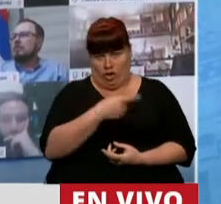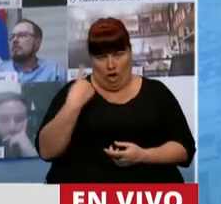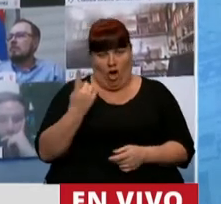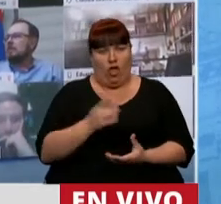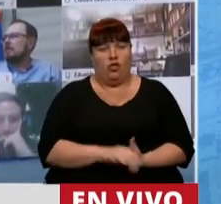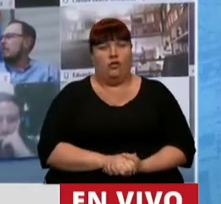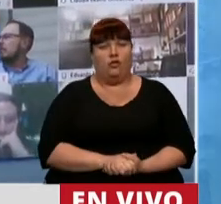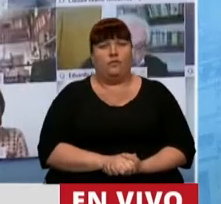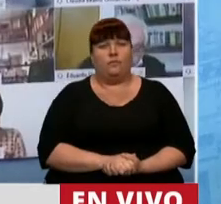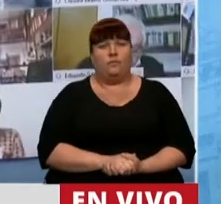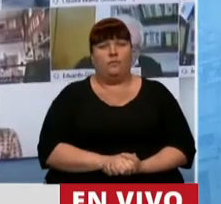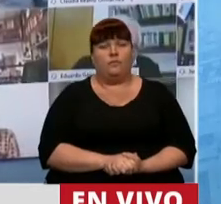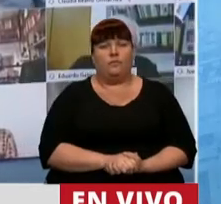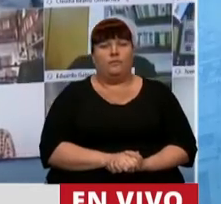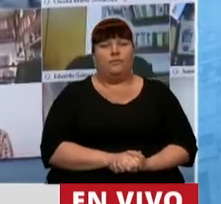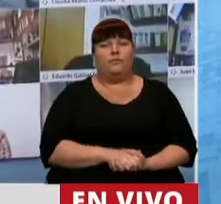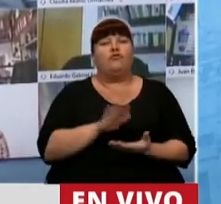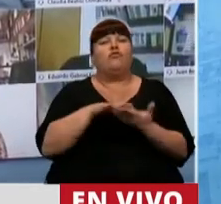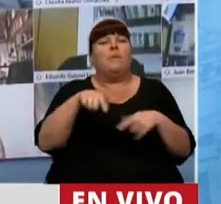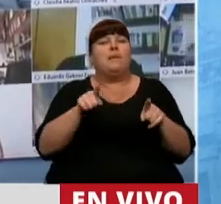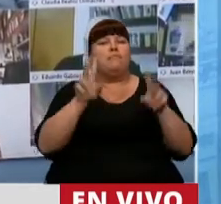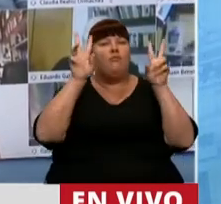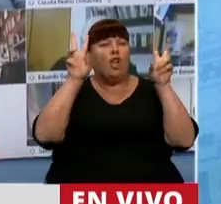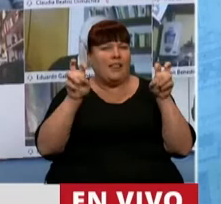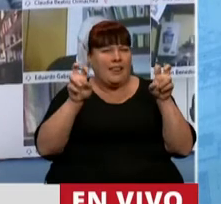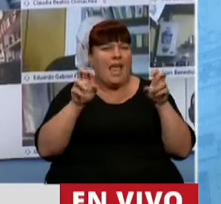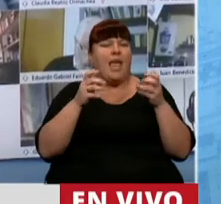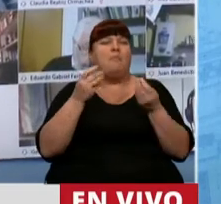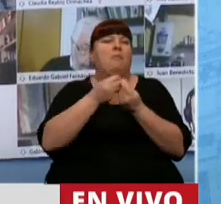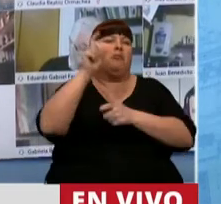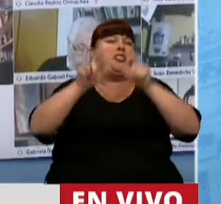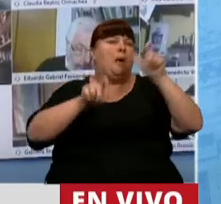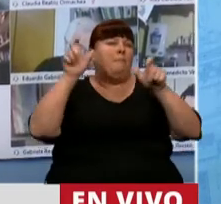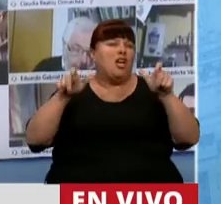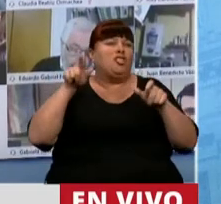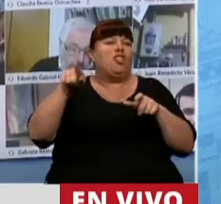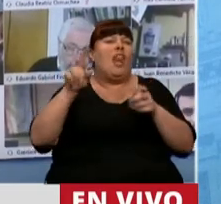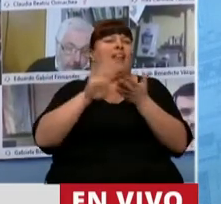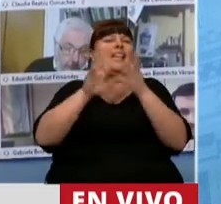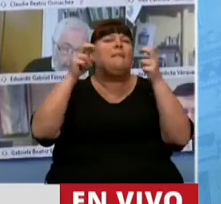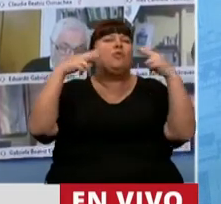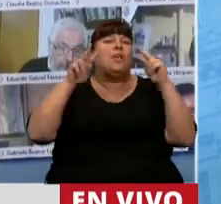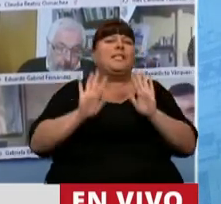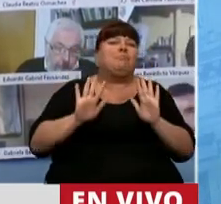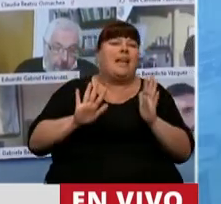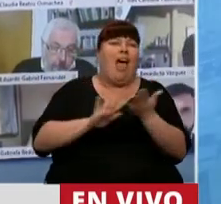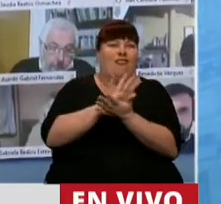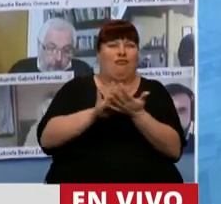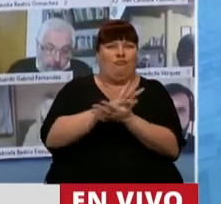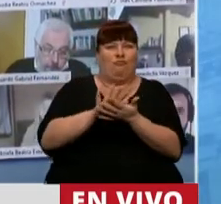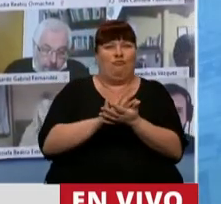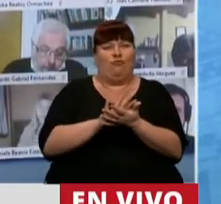sobre en este tema que mucha gente hoy de la actividad turística está esperando.